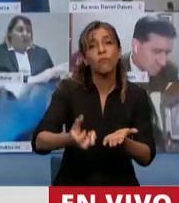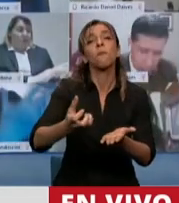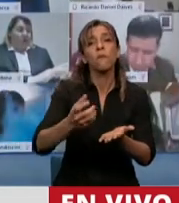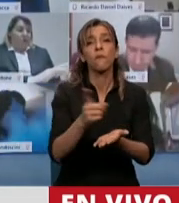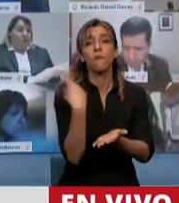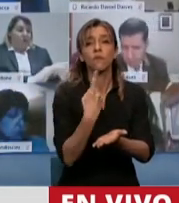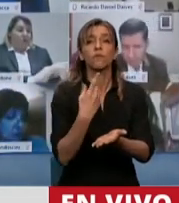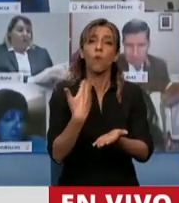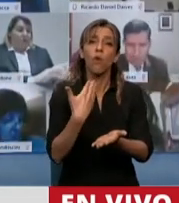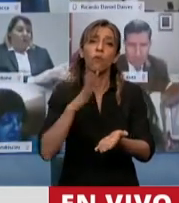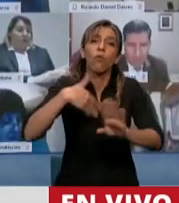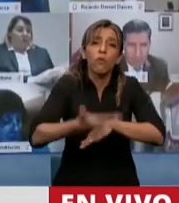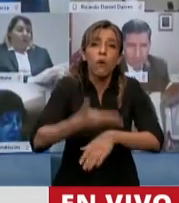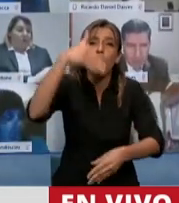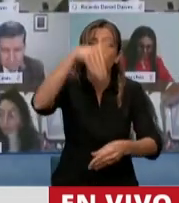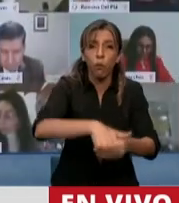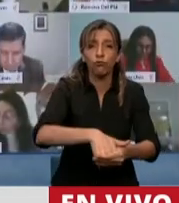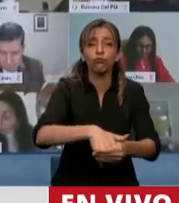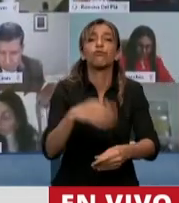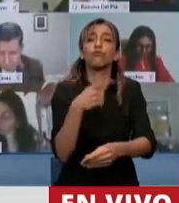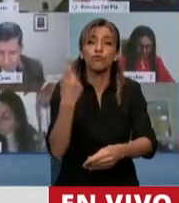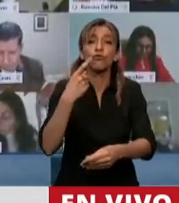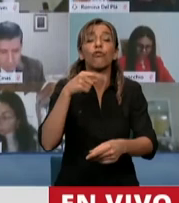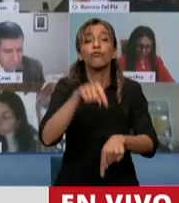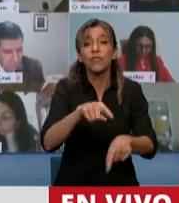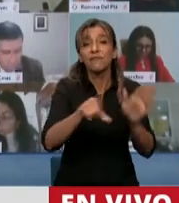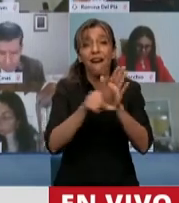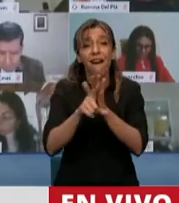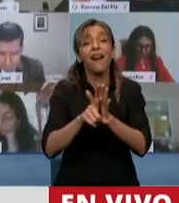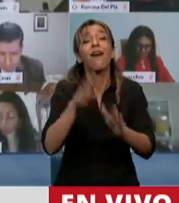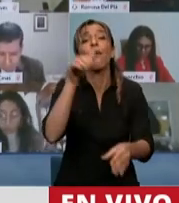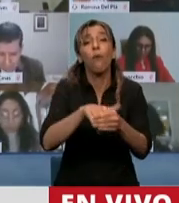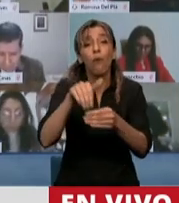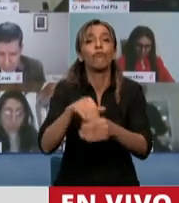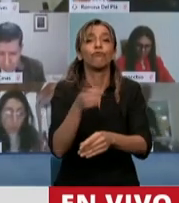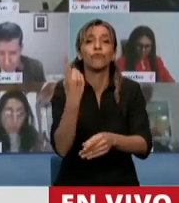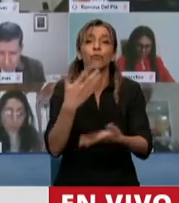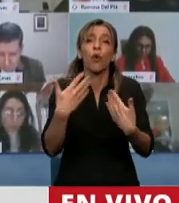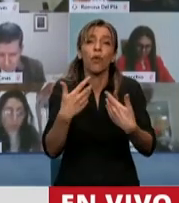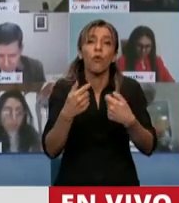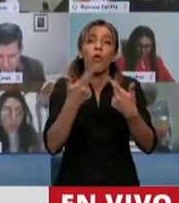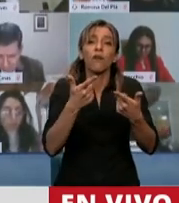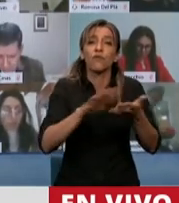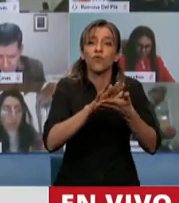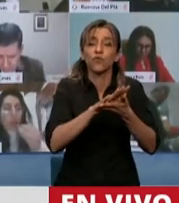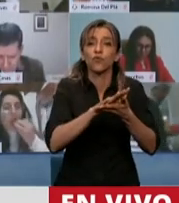va a resolver el problema a cientos de miles de argentinos y argentinas que están esperando que dejemos de lado